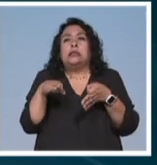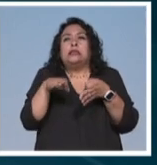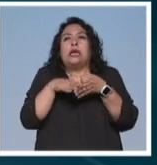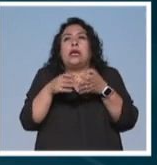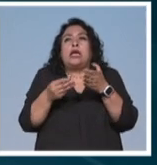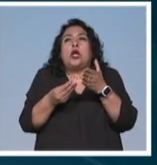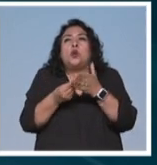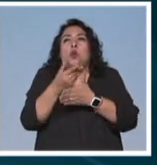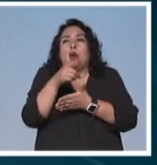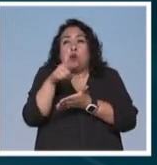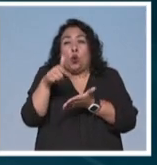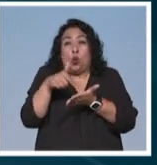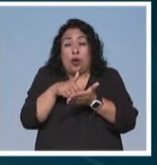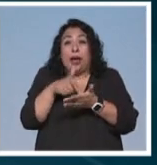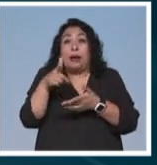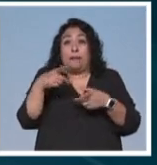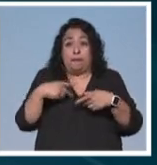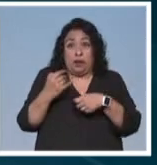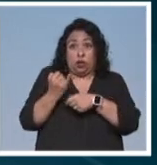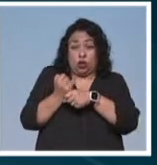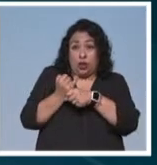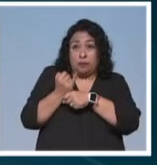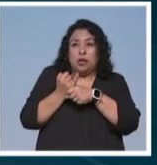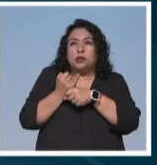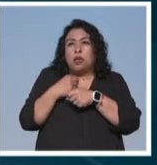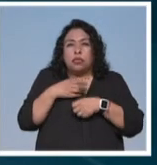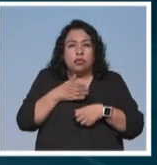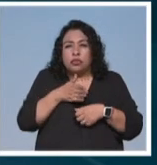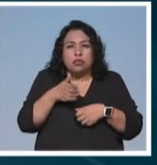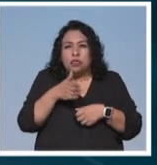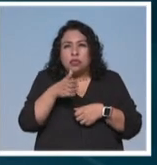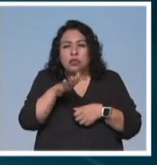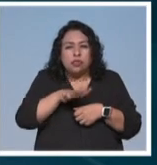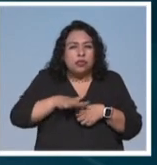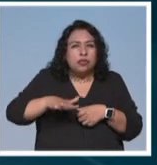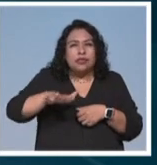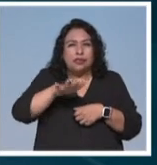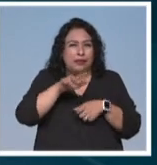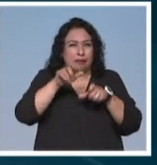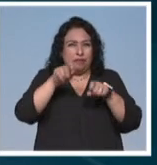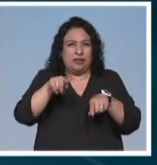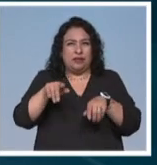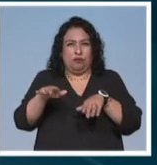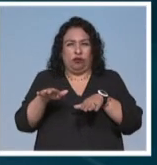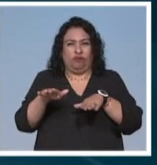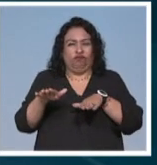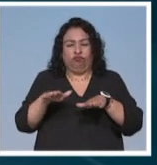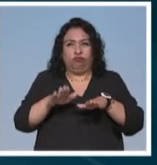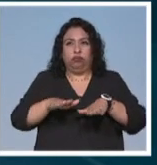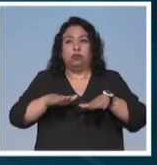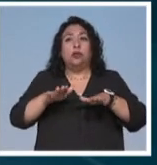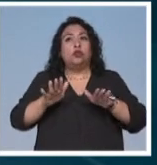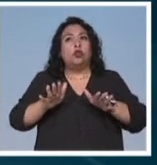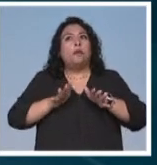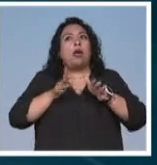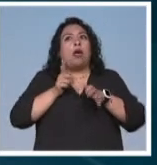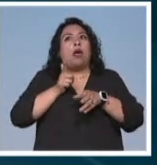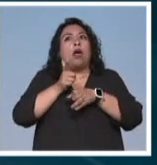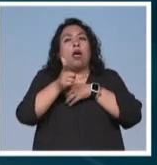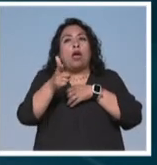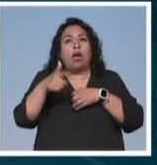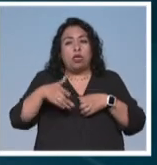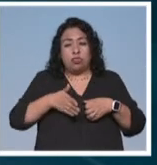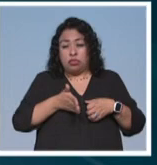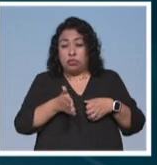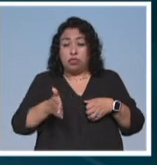de los nuevos epicentros, los investigadores hicieron un recorrido por la zona cercana a los mismos y, con sorpresa, encontraron una